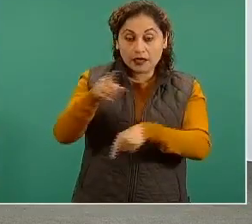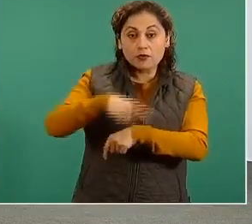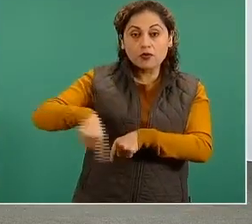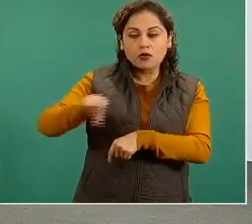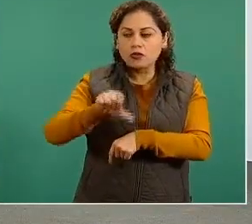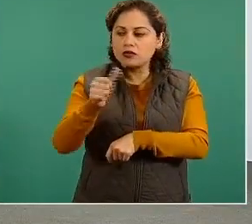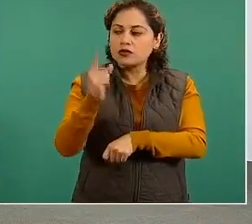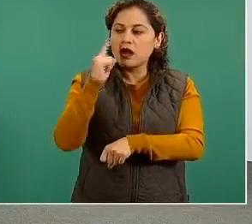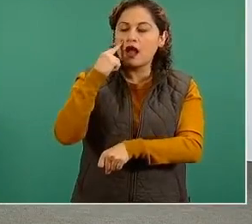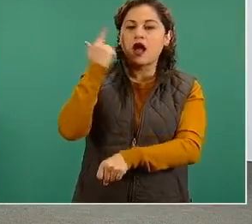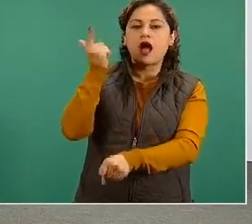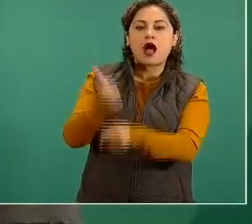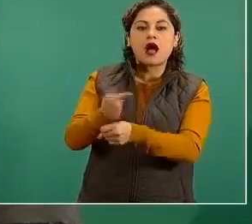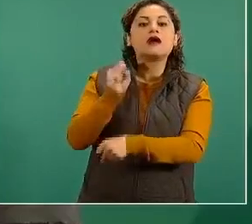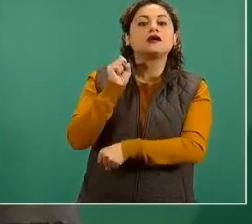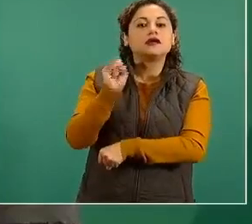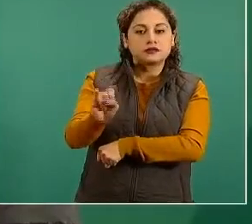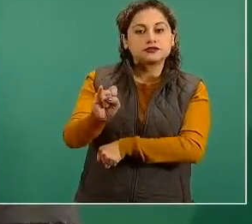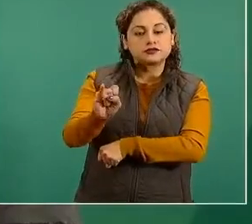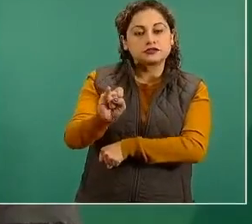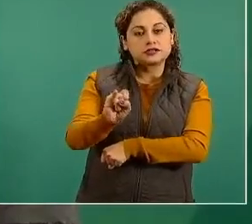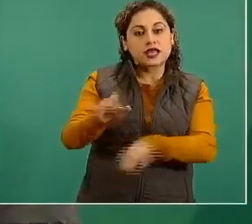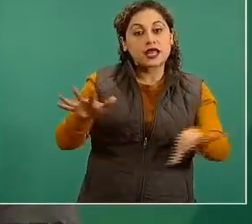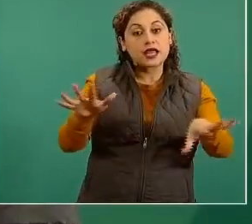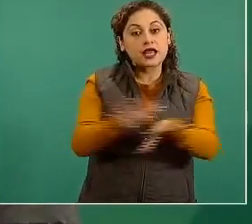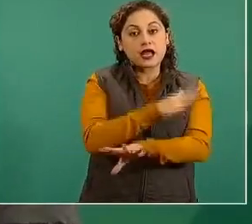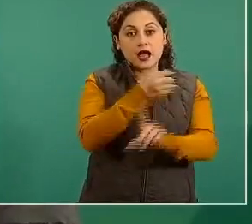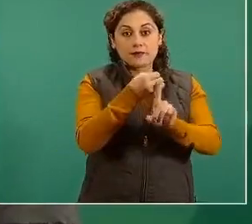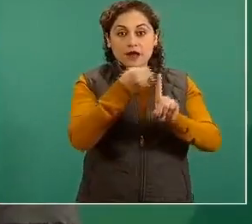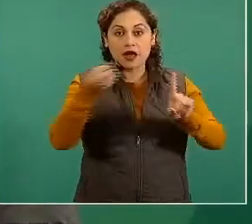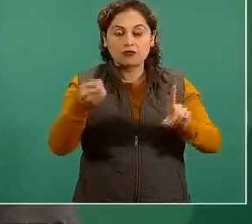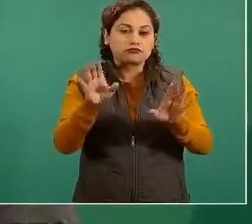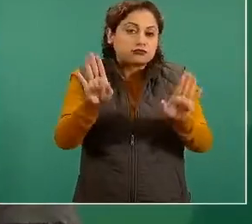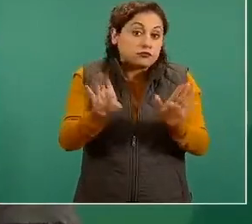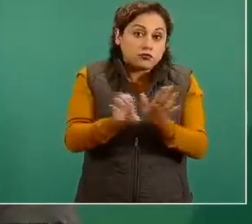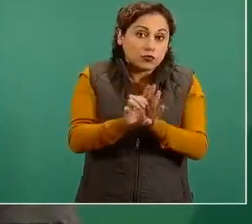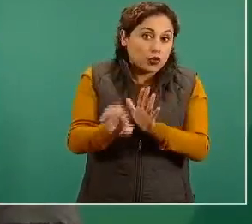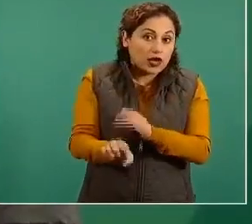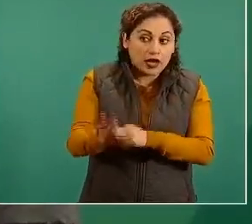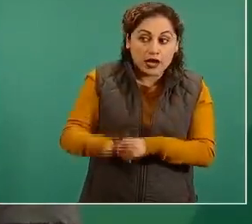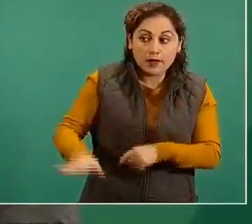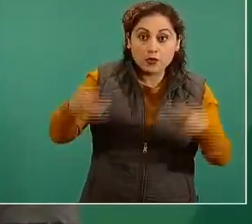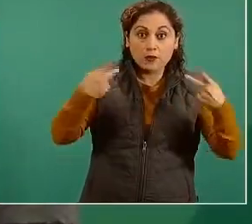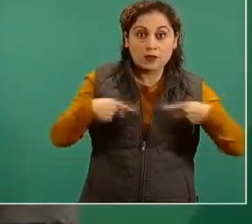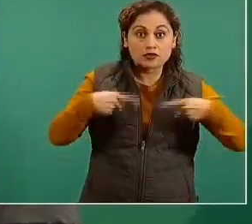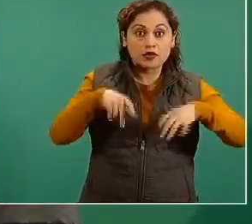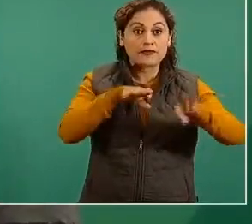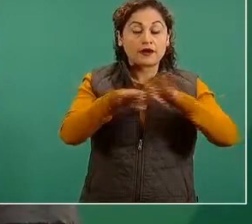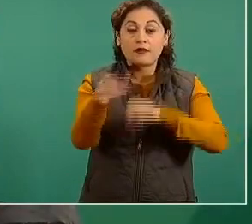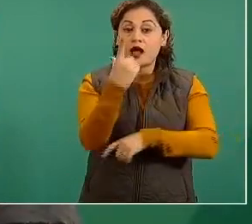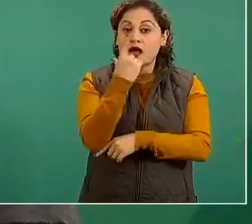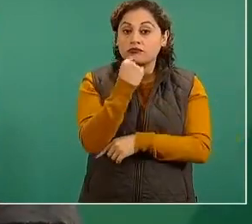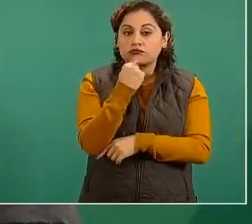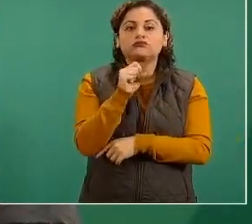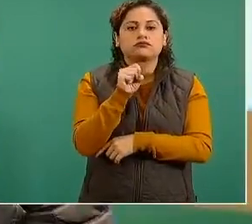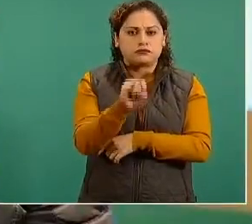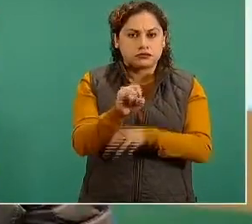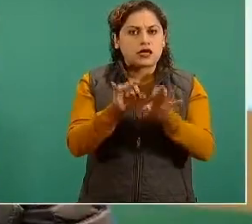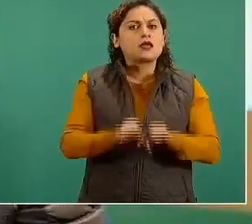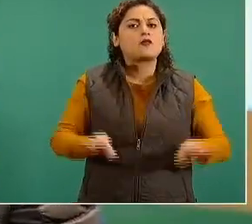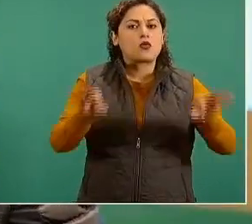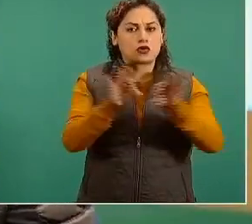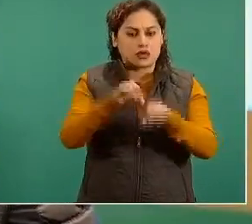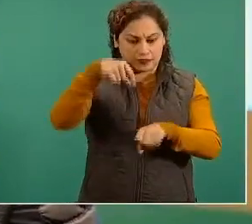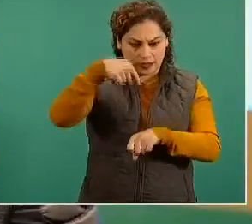por ejemplo, a las fuerzas de seguridad pública que son muy importantes en todo nuestro país y en todo el mundo,